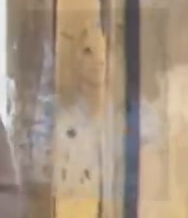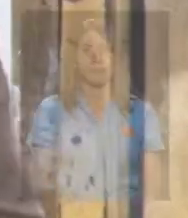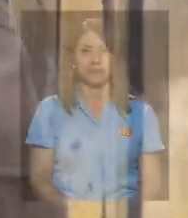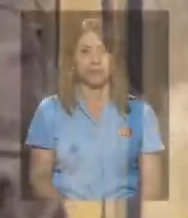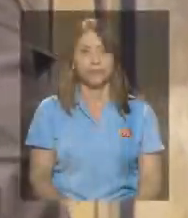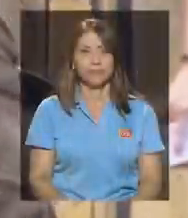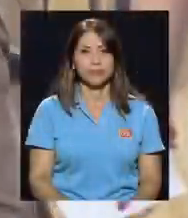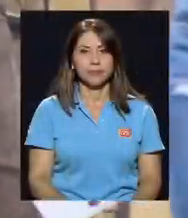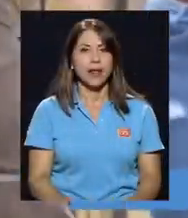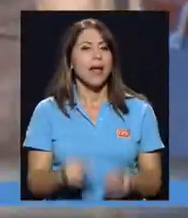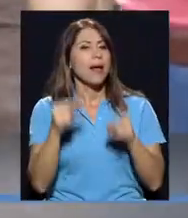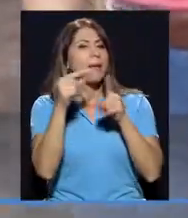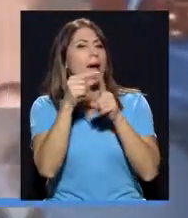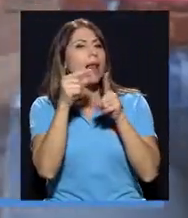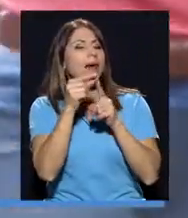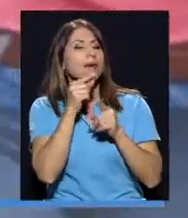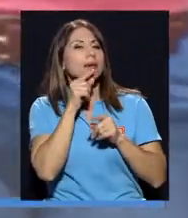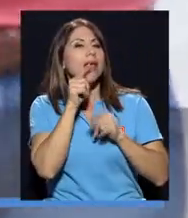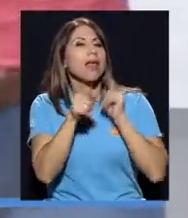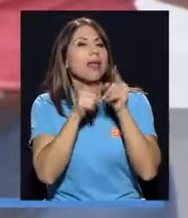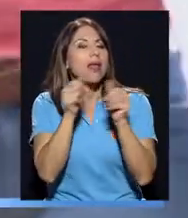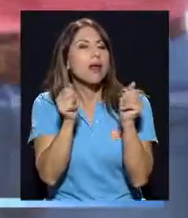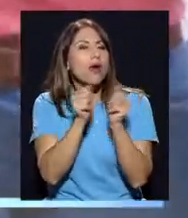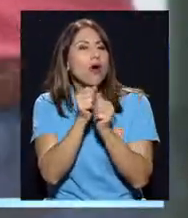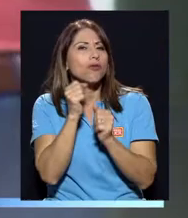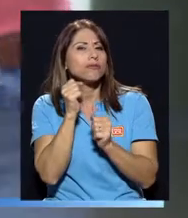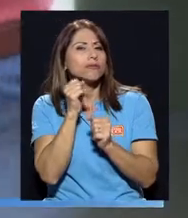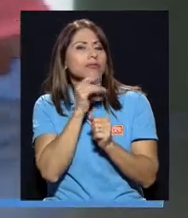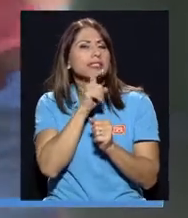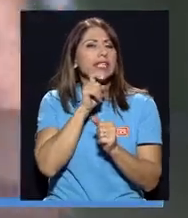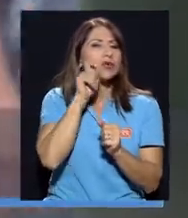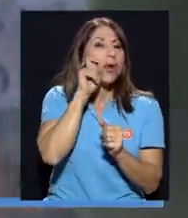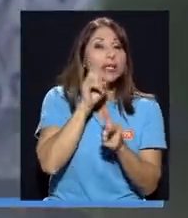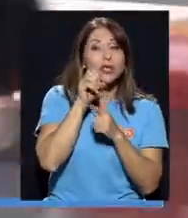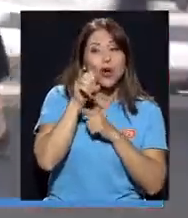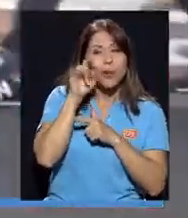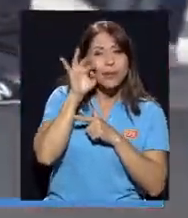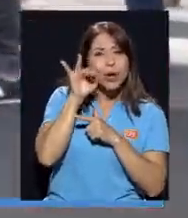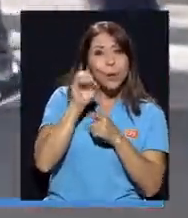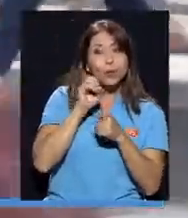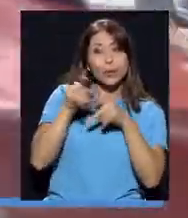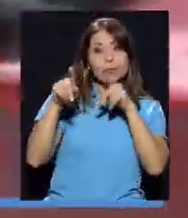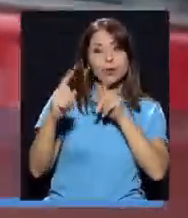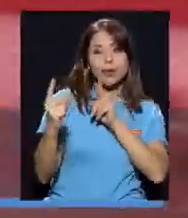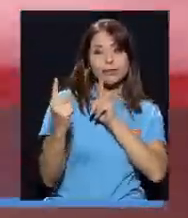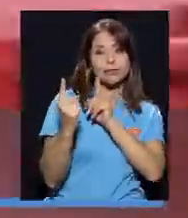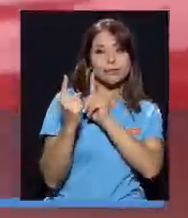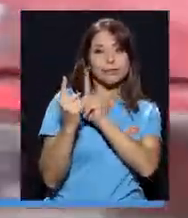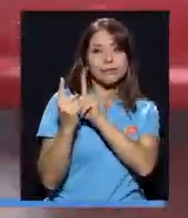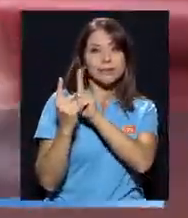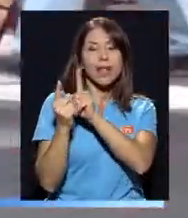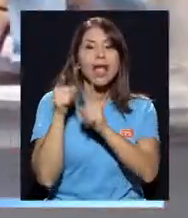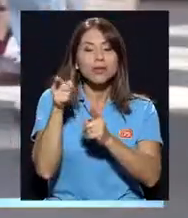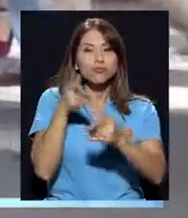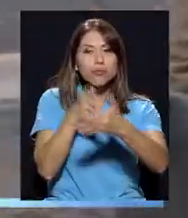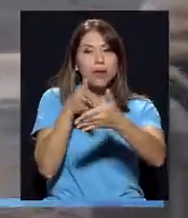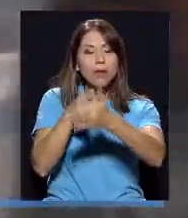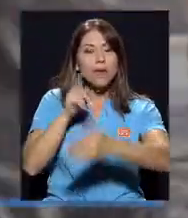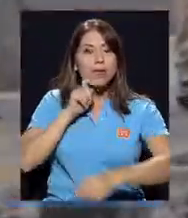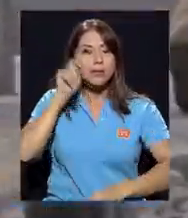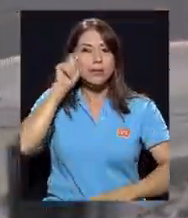Palabras con connotaciones sexuales, piropos o acercamientos corporales son manifestaciones de acoso sexual.